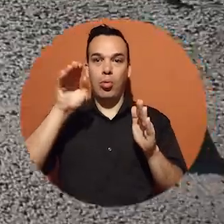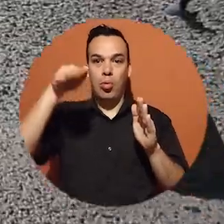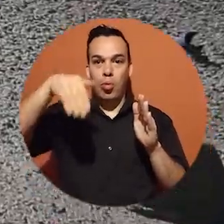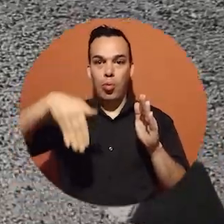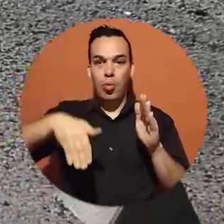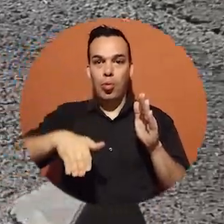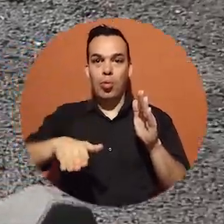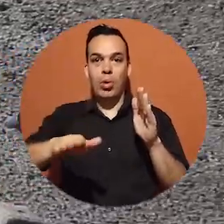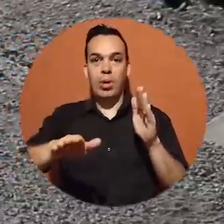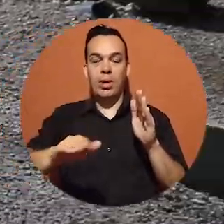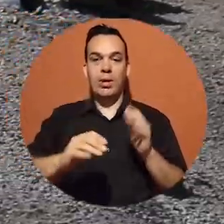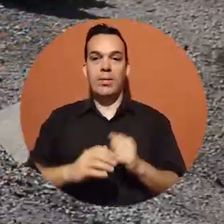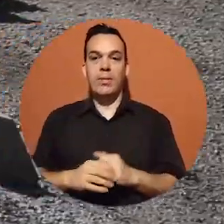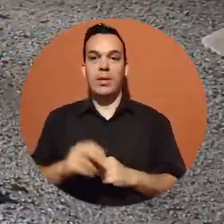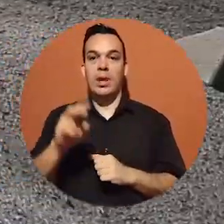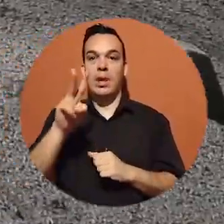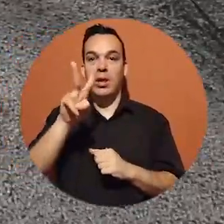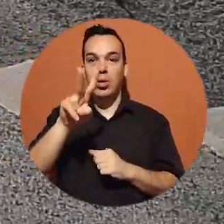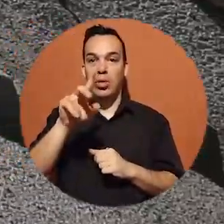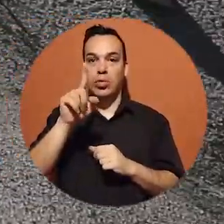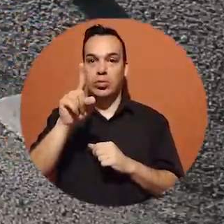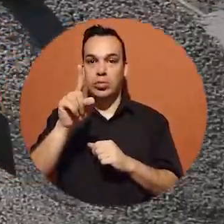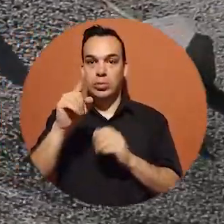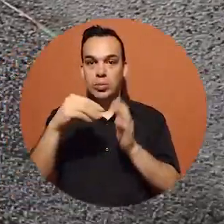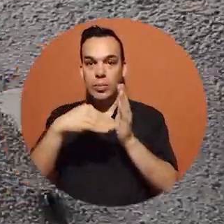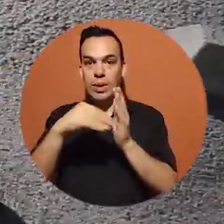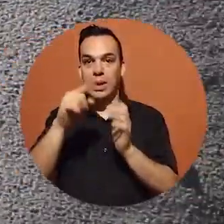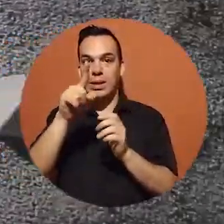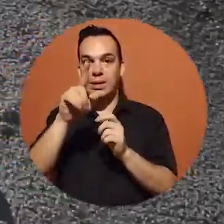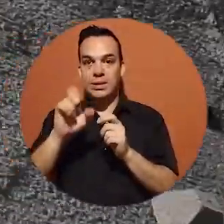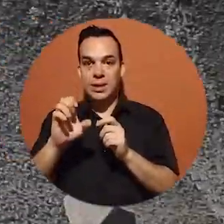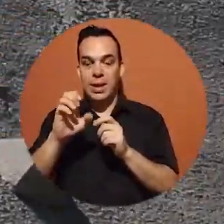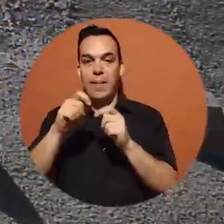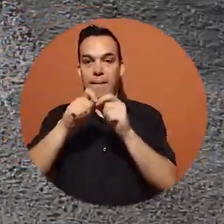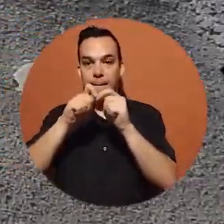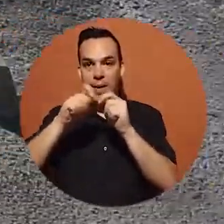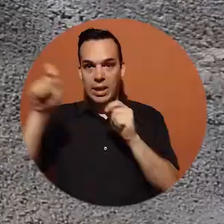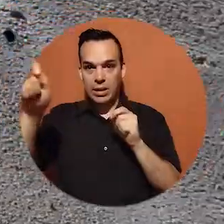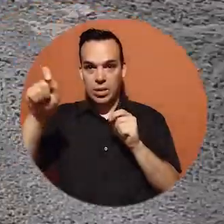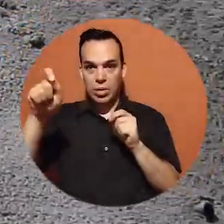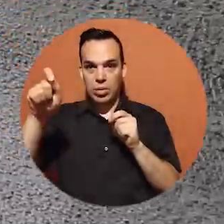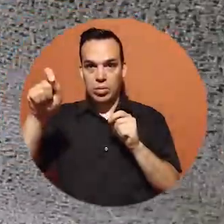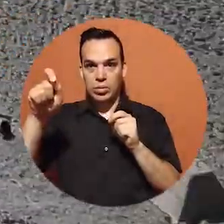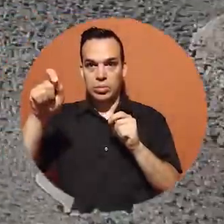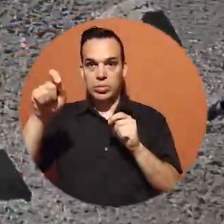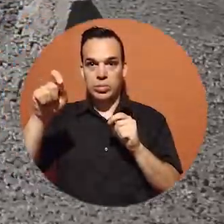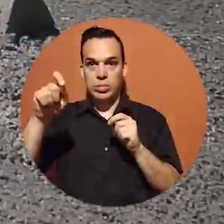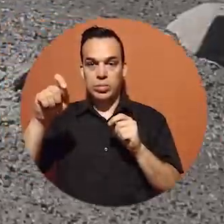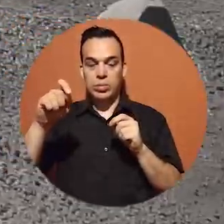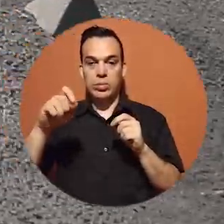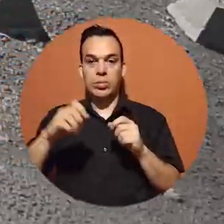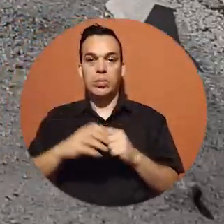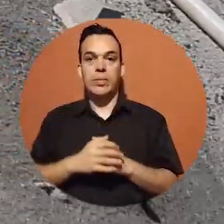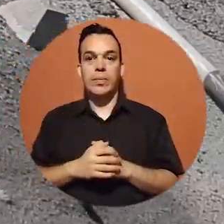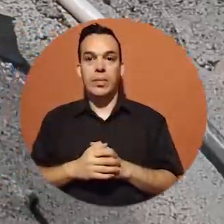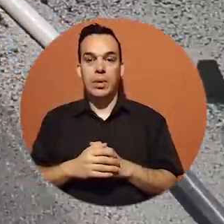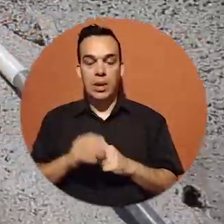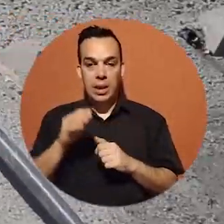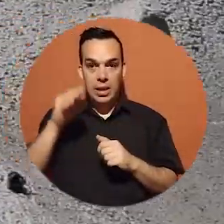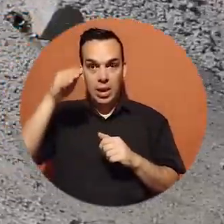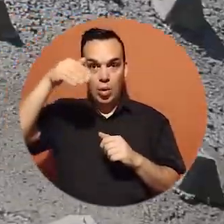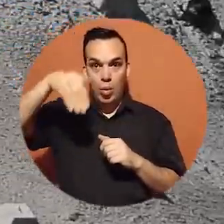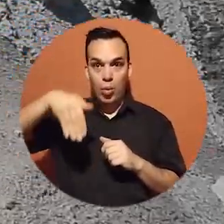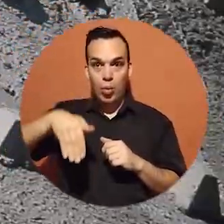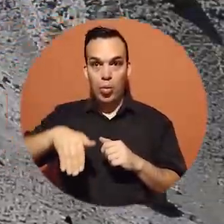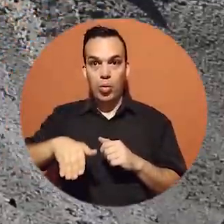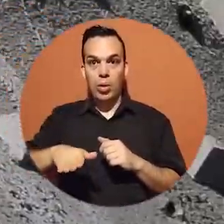proyecto que contempló una extensión aproximada de 2.100 metros cuadrados, incluyendo lo que fue el sector de Cujuki